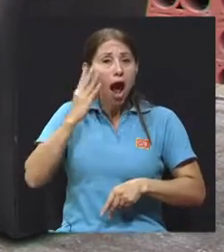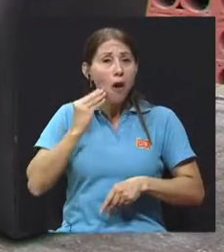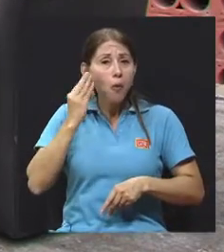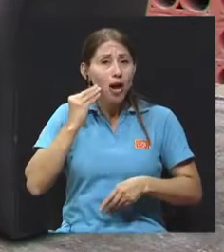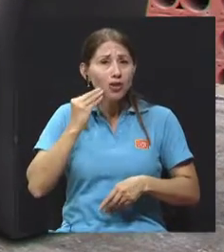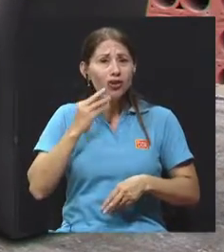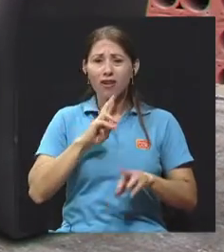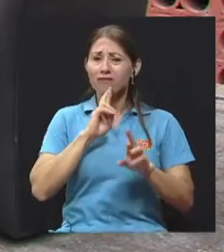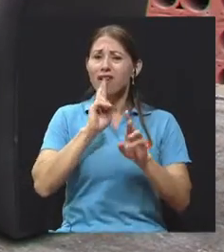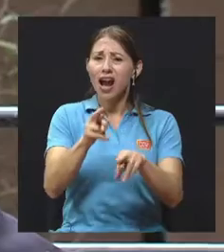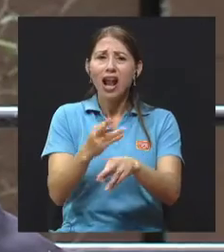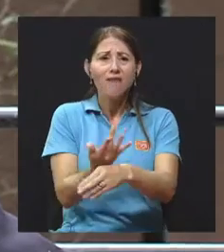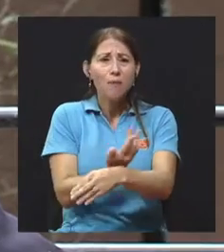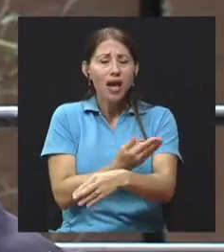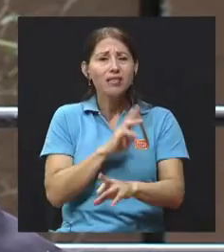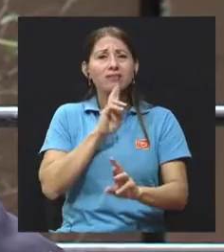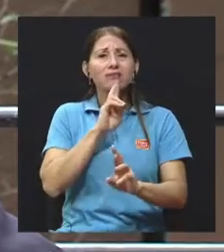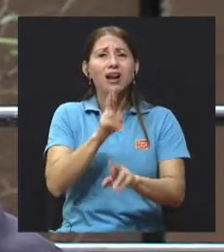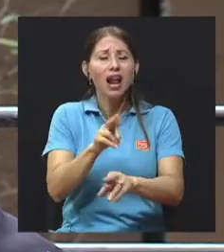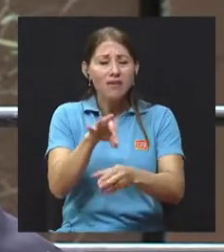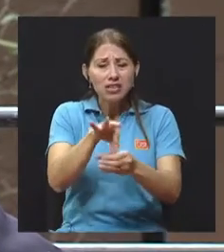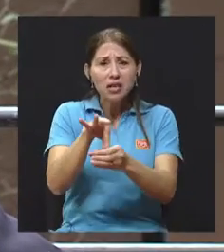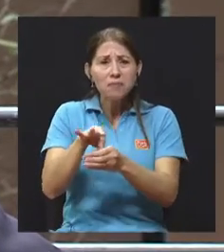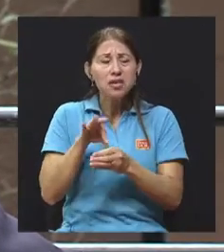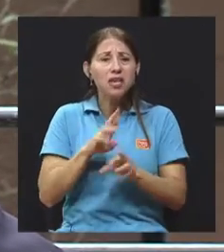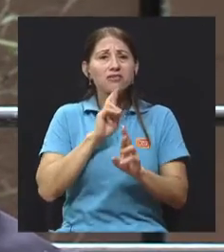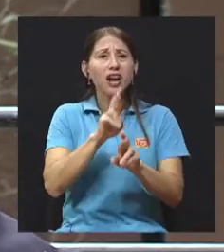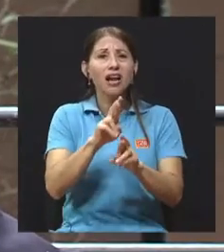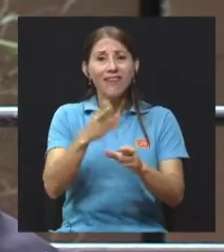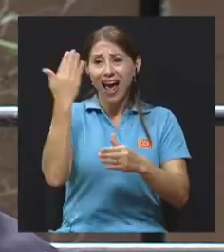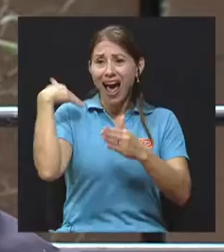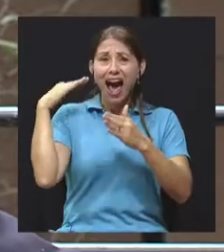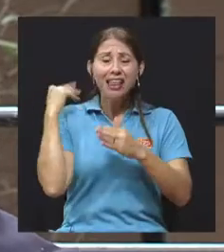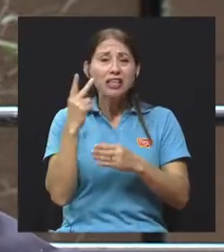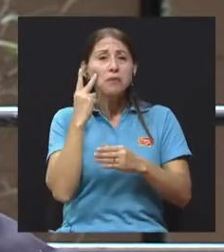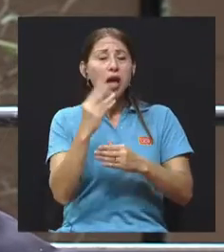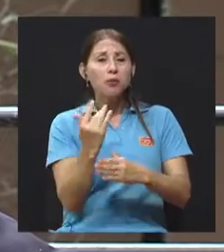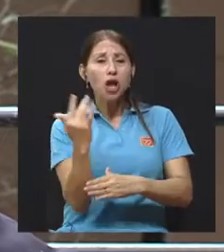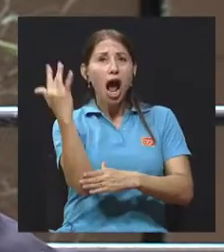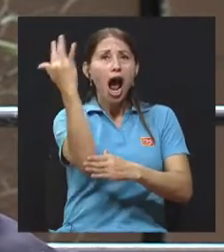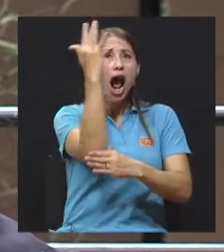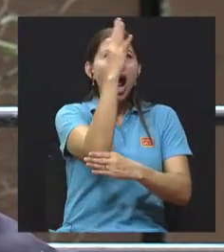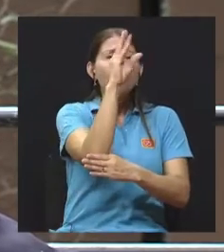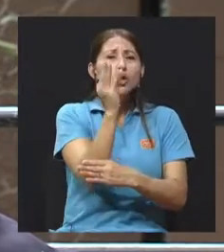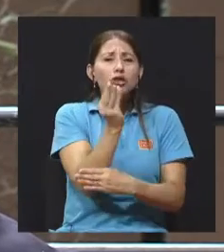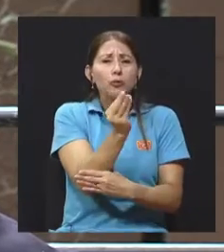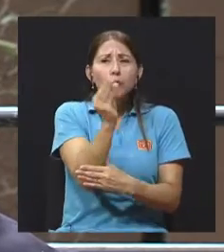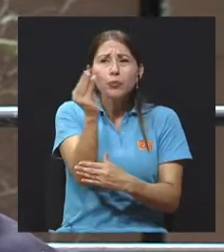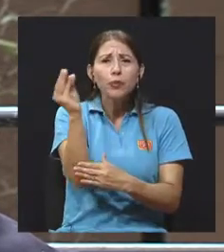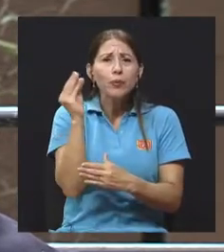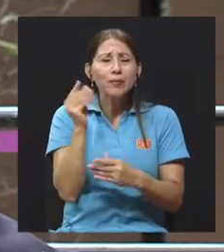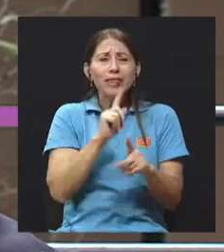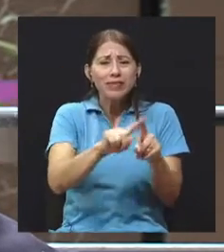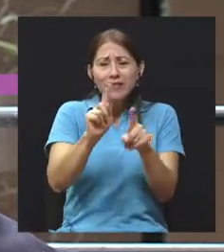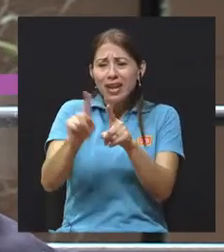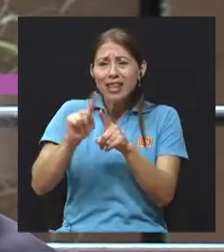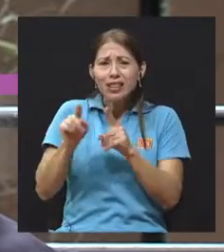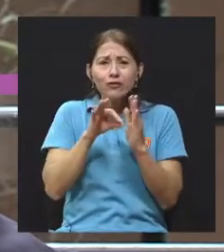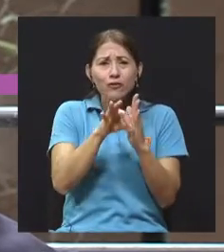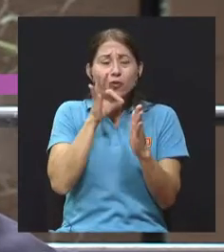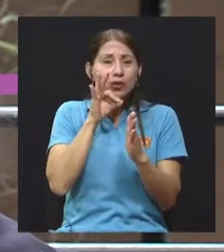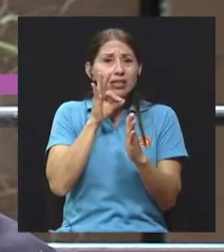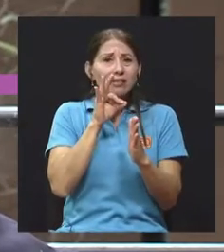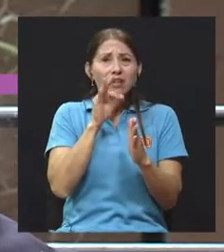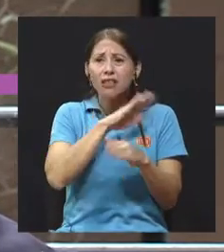matas, se regalaban semillas, en todas las cercas había árboles de guayaba, de casas, había moras silvestres por todas partes y entonces